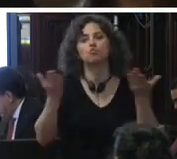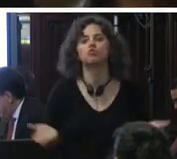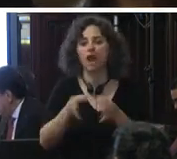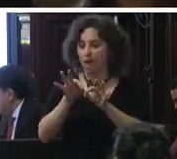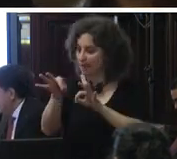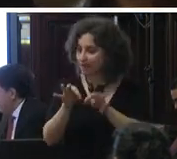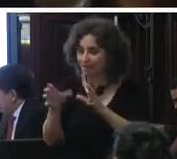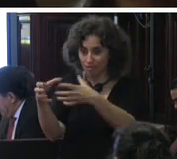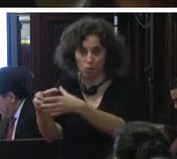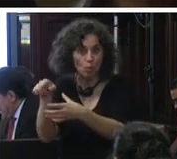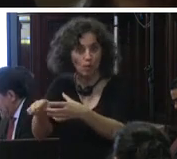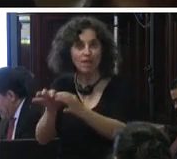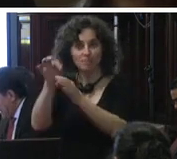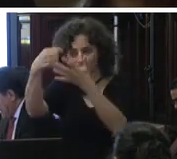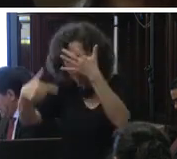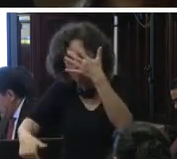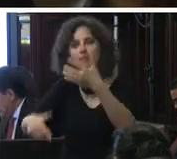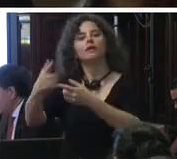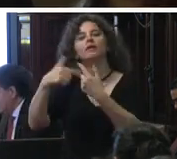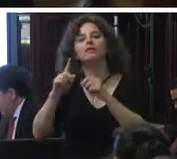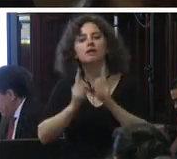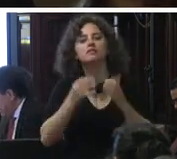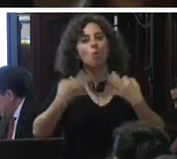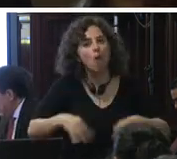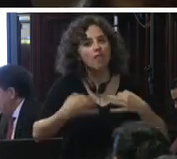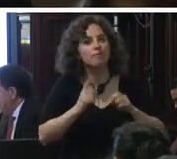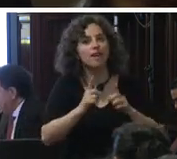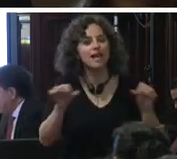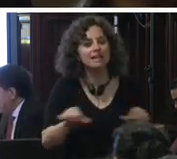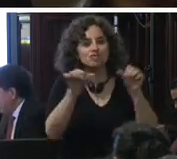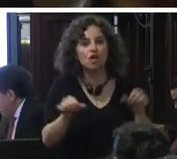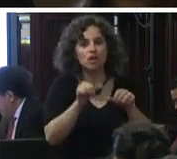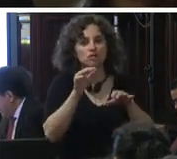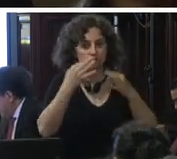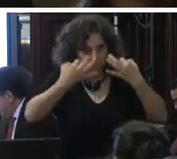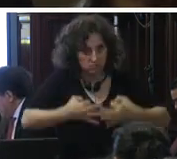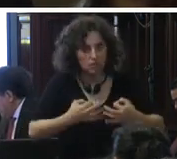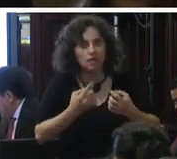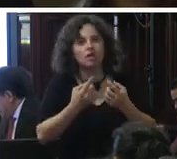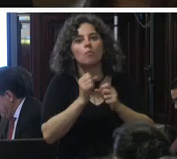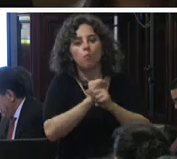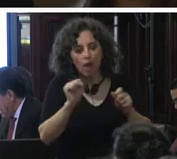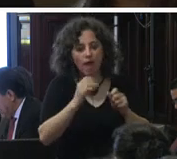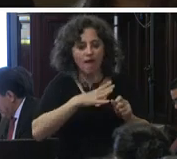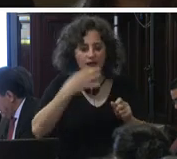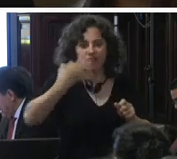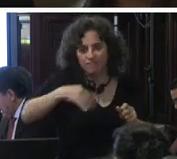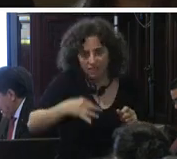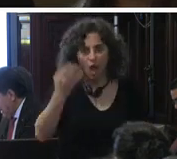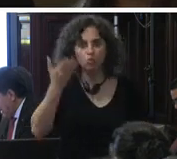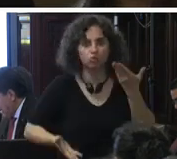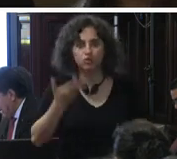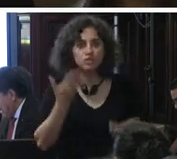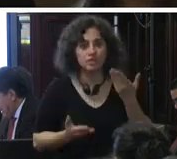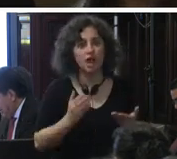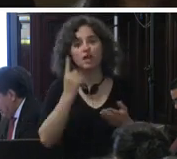alternativas pero también asegurar que las acciones correspondientes permitan una impartición de justicia efectiva que